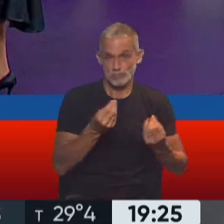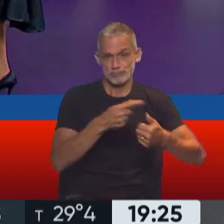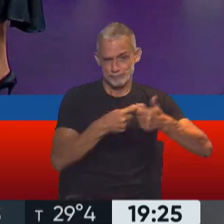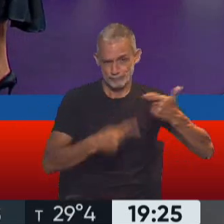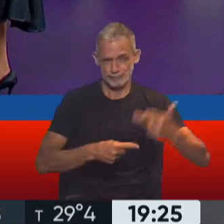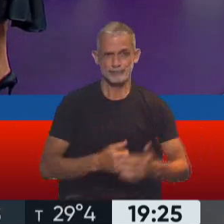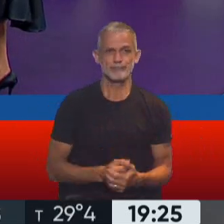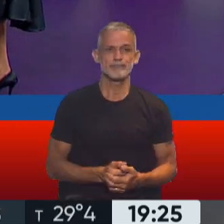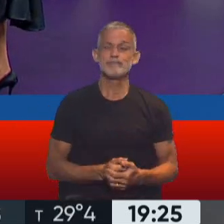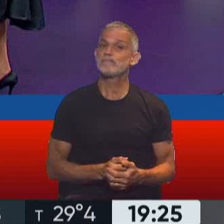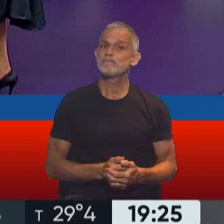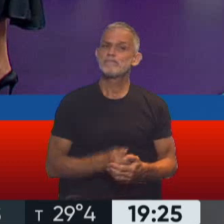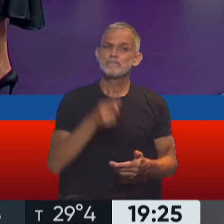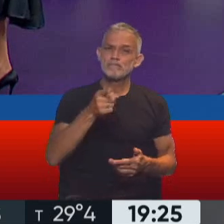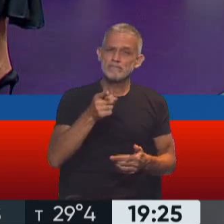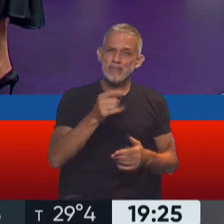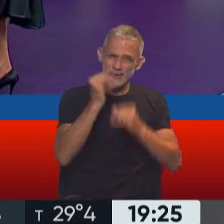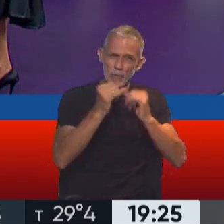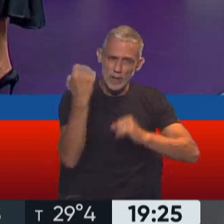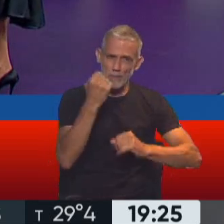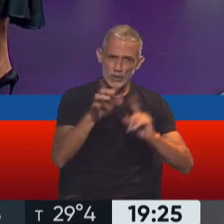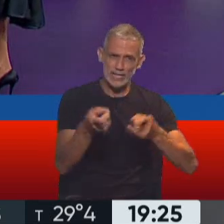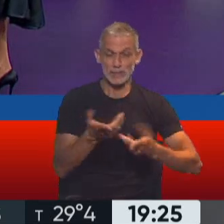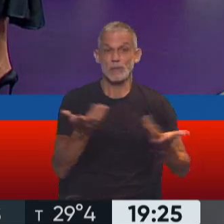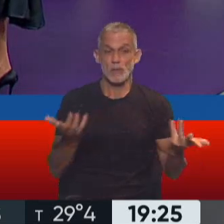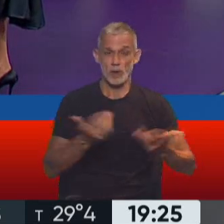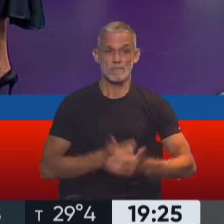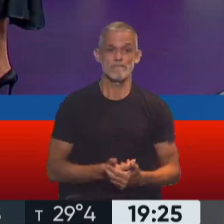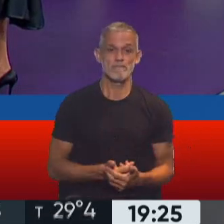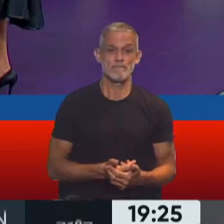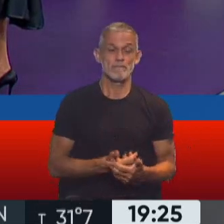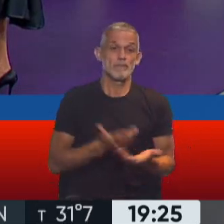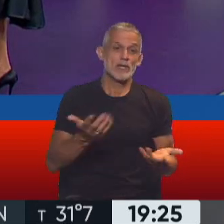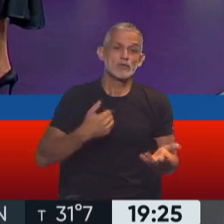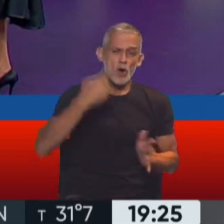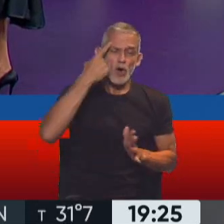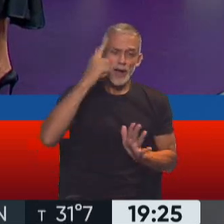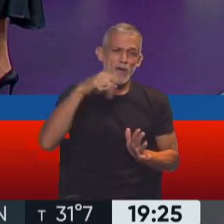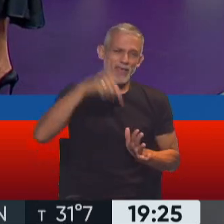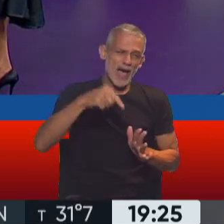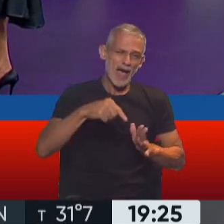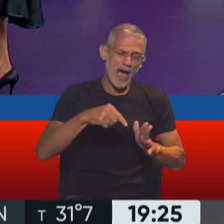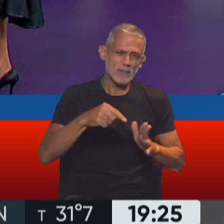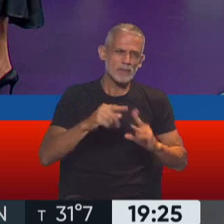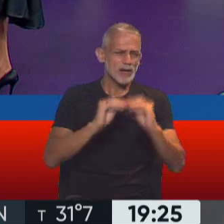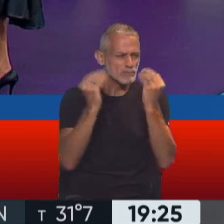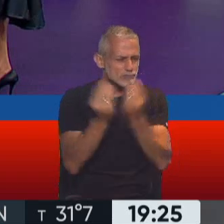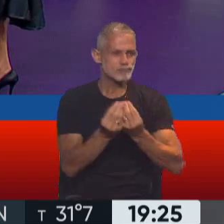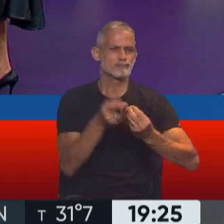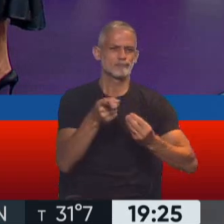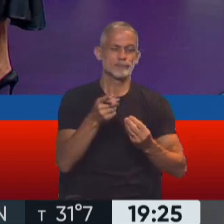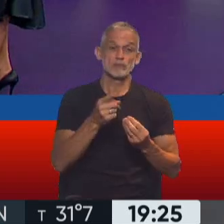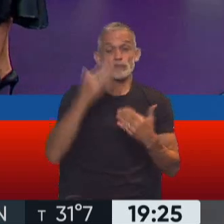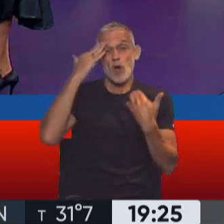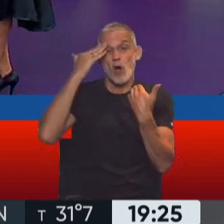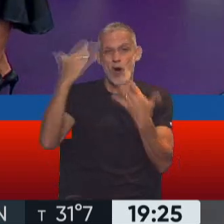Sin duda, es otro dato importante. Bueno, creo que de acá redondeamos este humilde